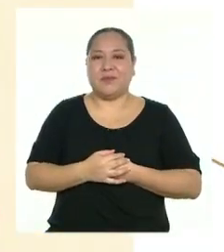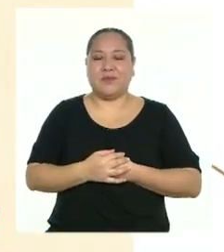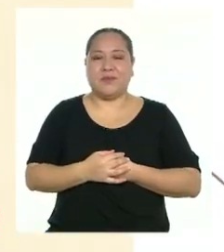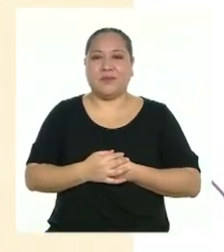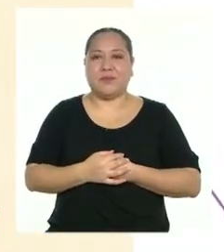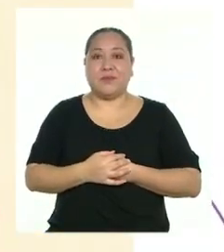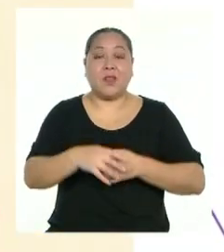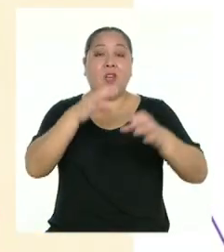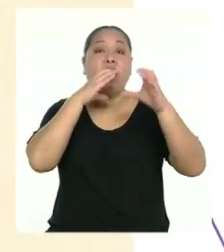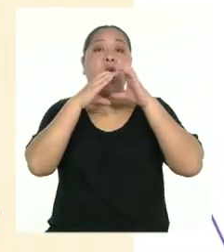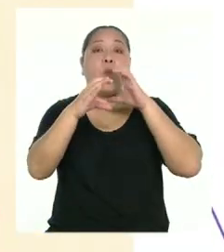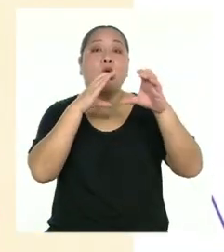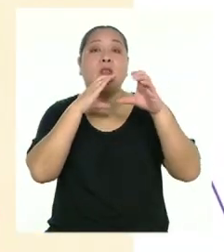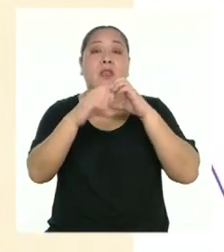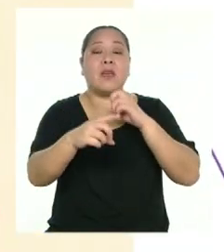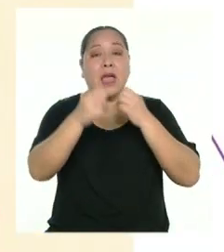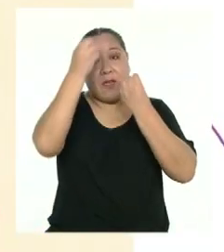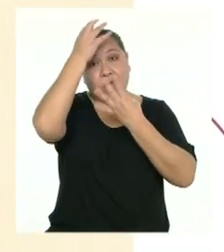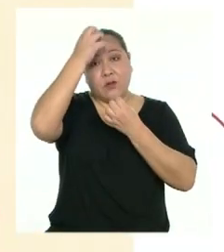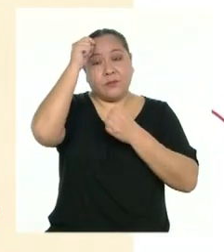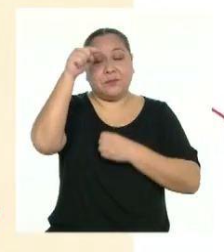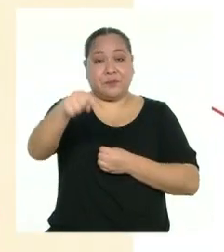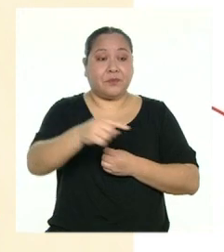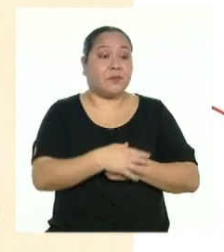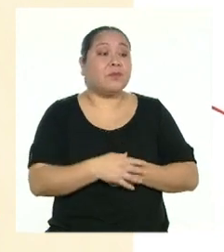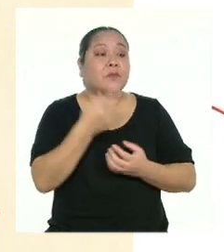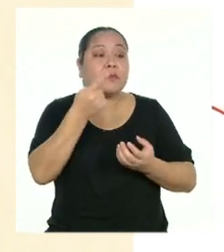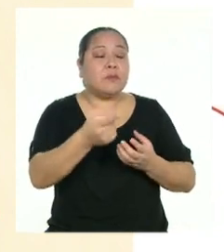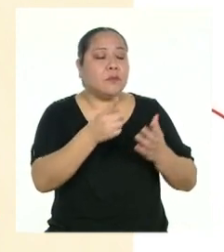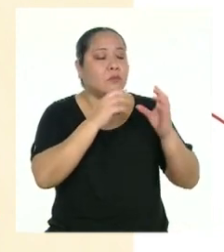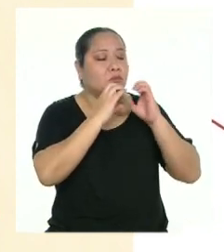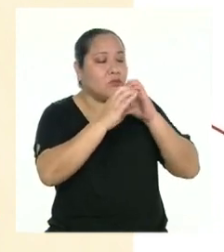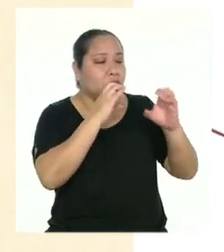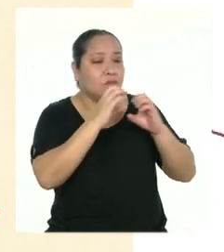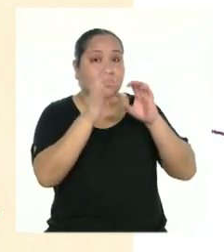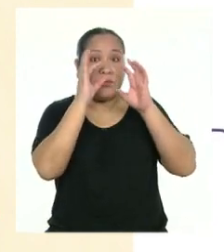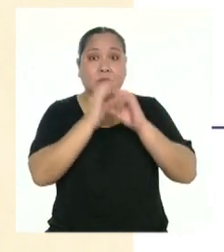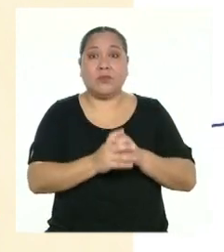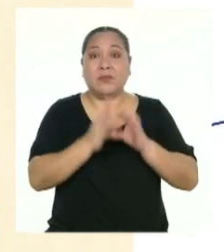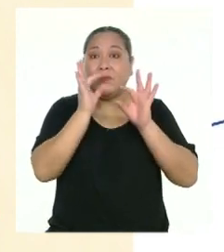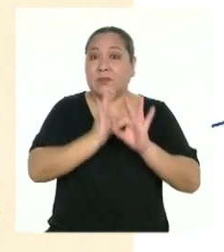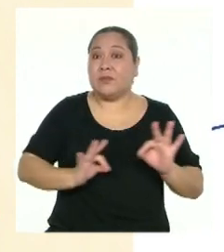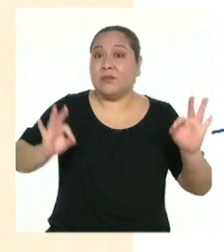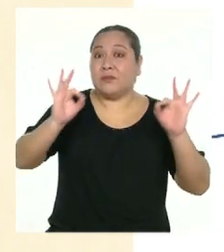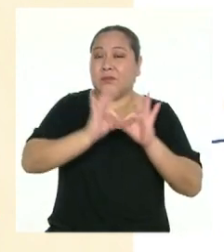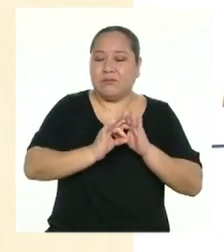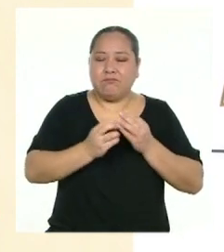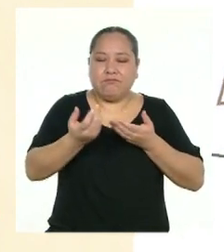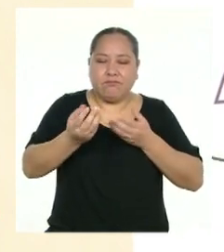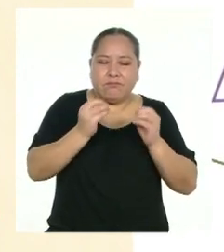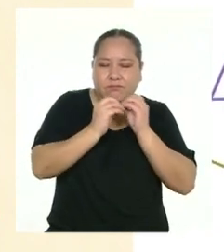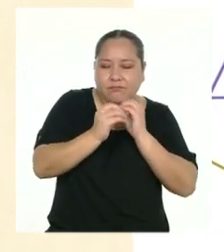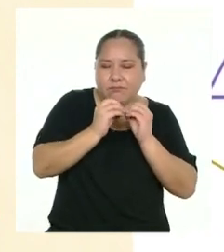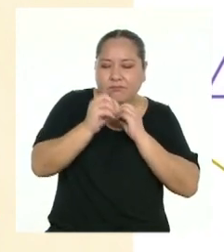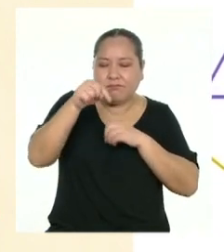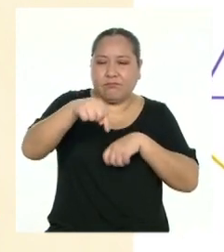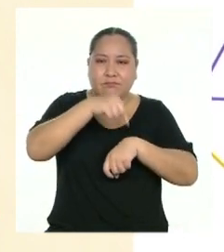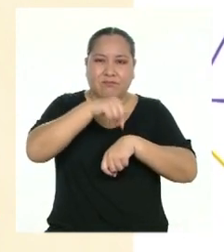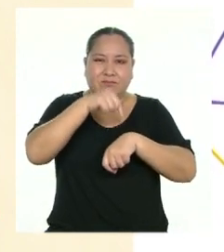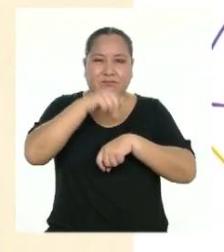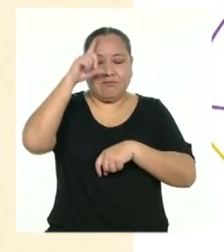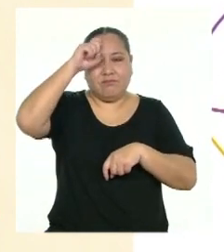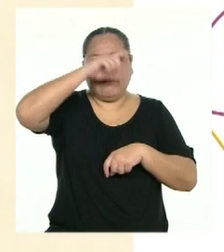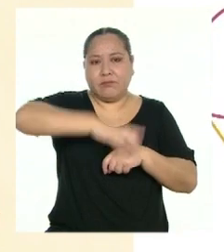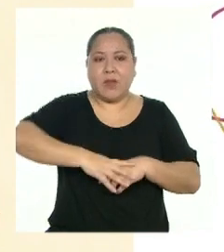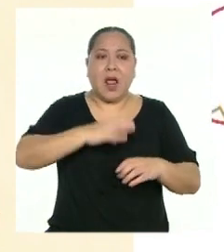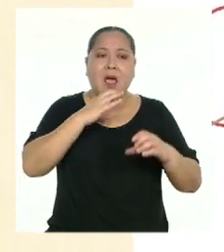Comunícate e informe. El diálogo y consenso son claves para sobrellevar esta difícil situación que enfrentamos. Hablar sobre la situación actual